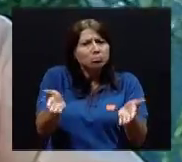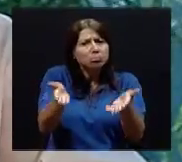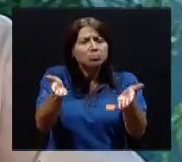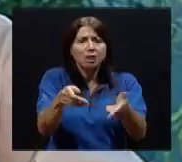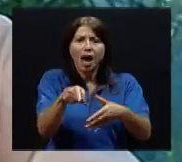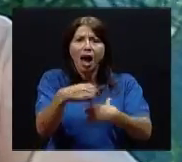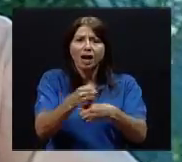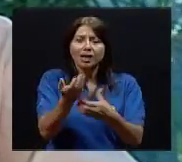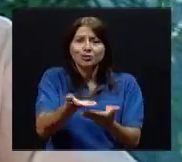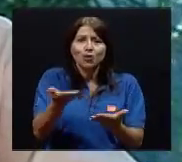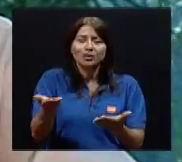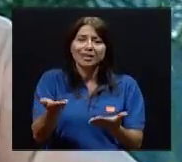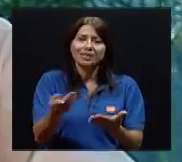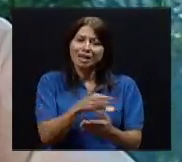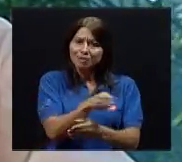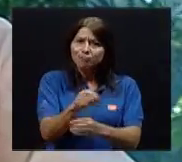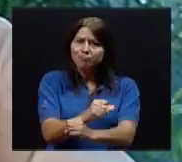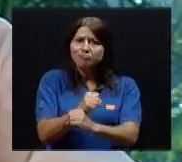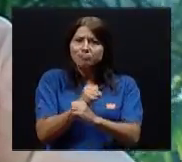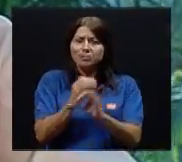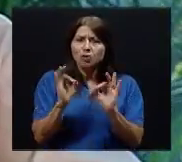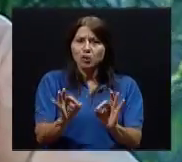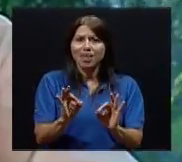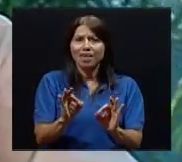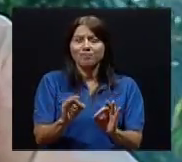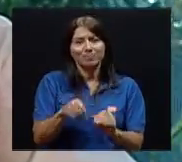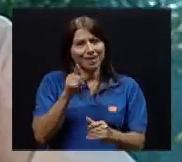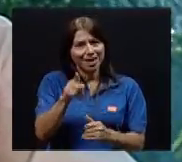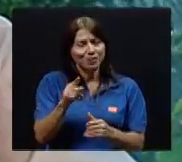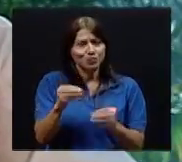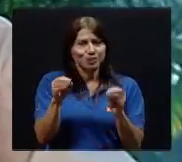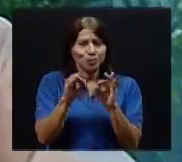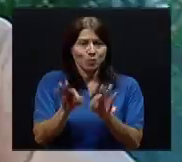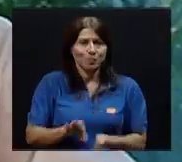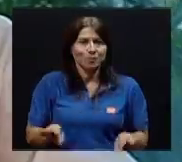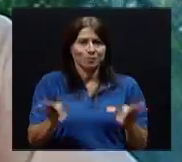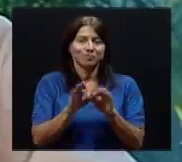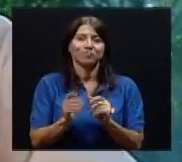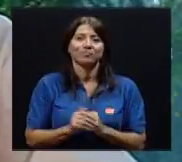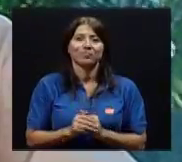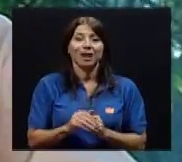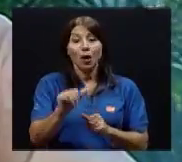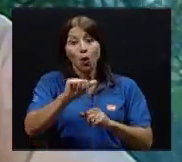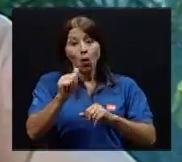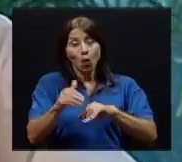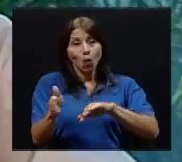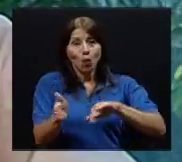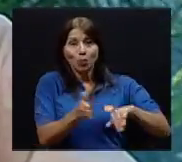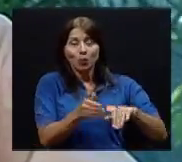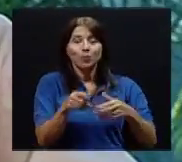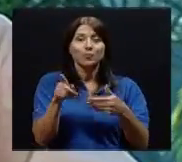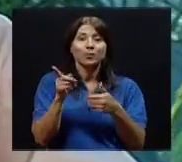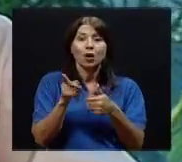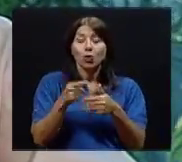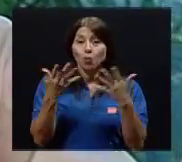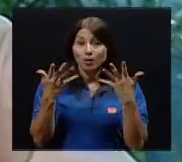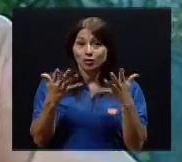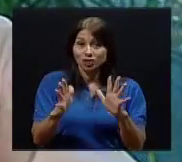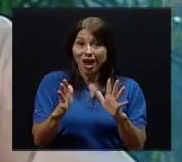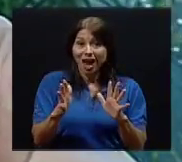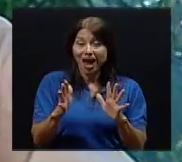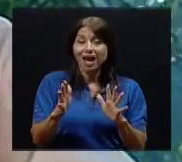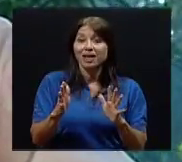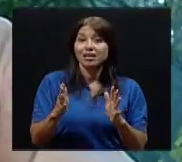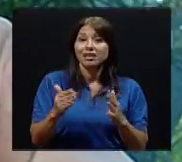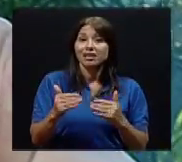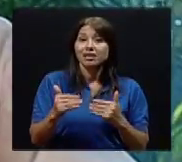seguridad. Yo creo que esta es la primera receta. La segunda receta es que cuando ya tienen una edad avanzada, son